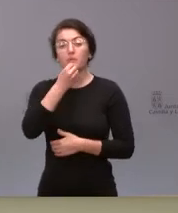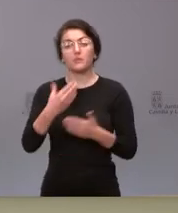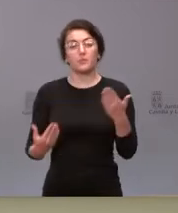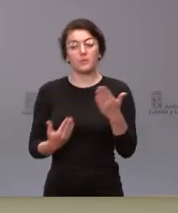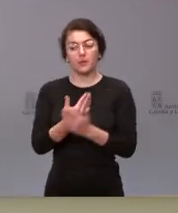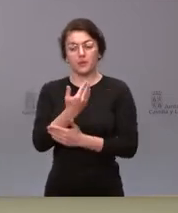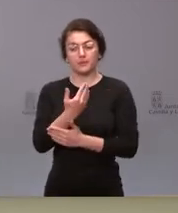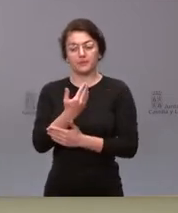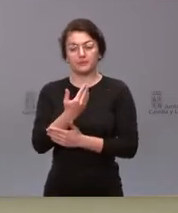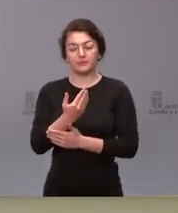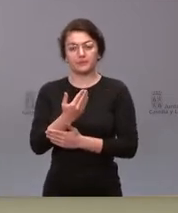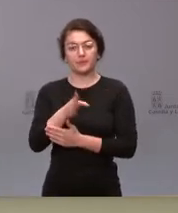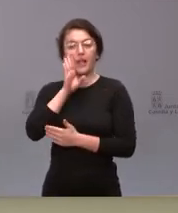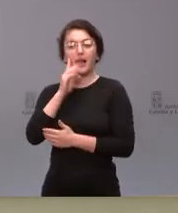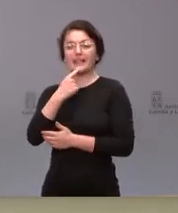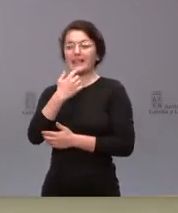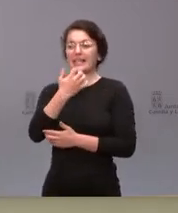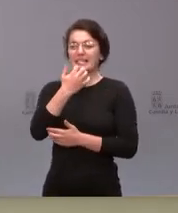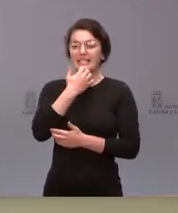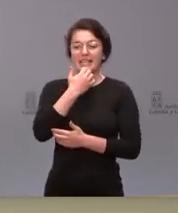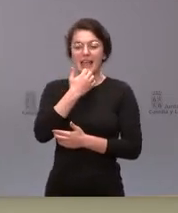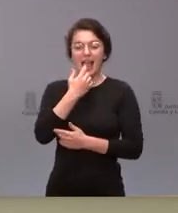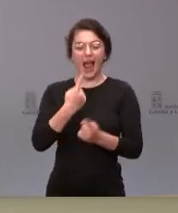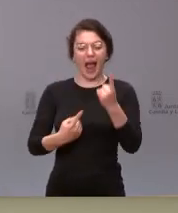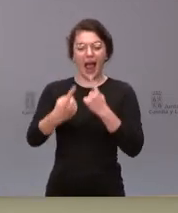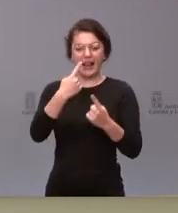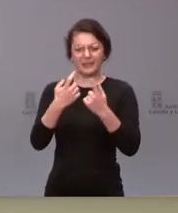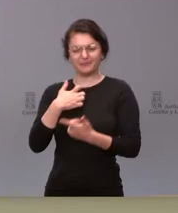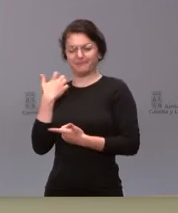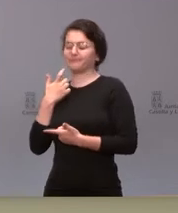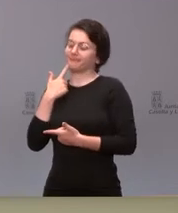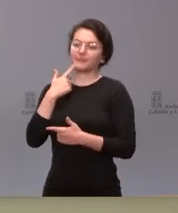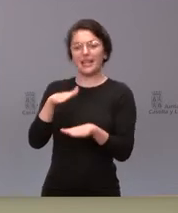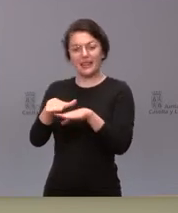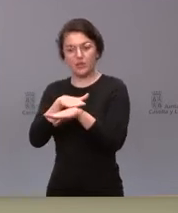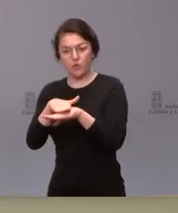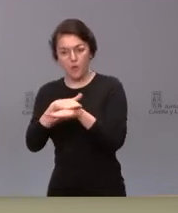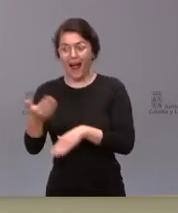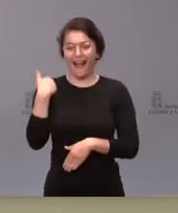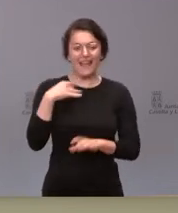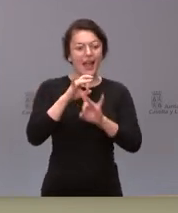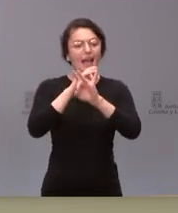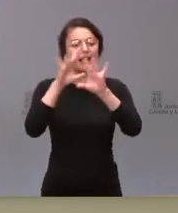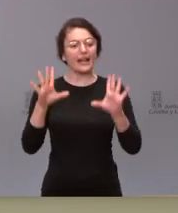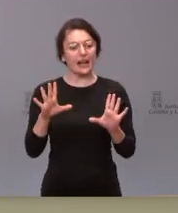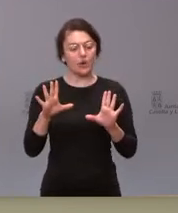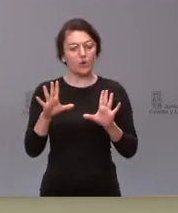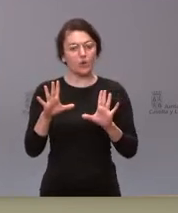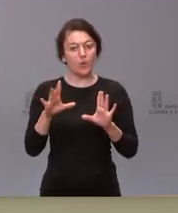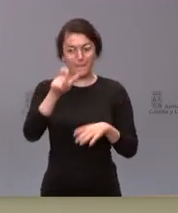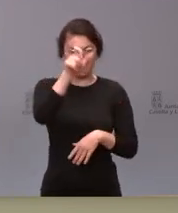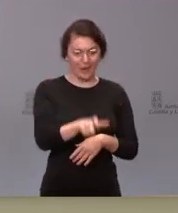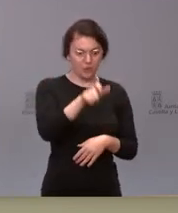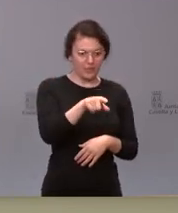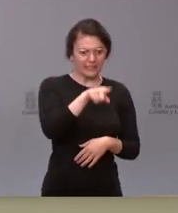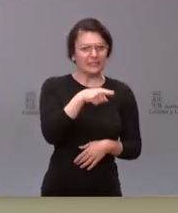fórmula de que si alguien se ha dado por ofendido piden disculpas ayer quedó claro que la persona aludida se había sentido